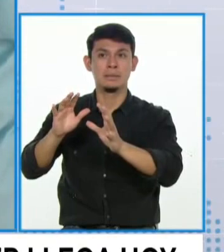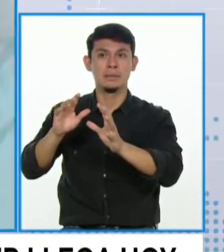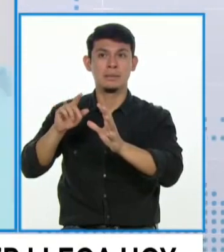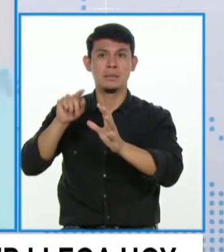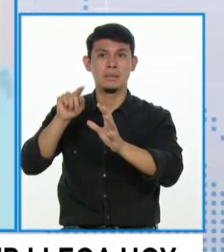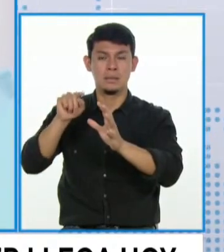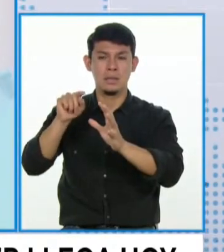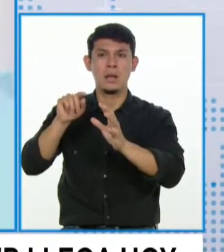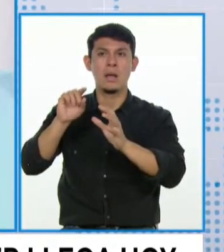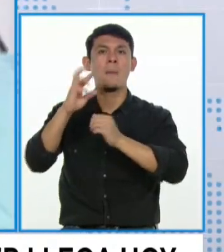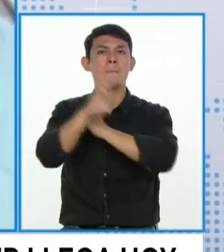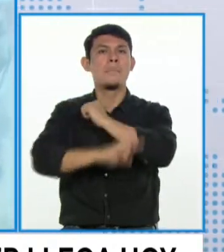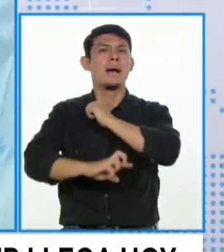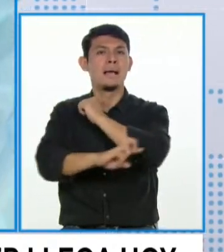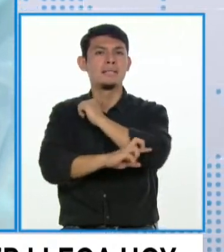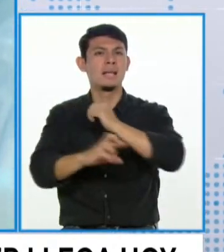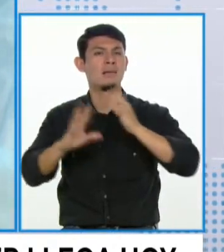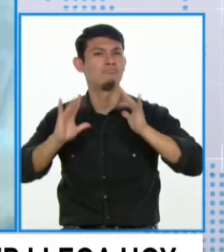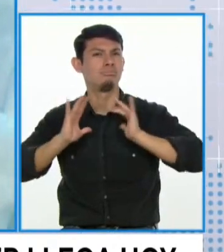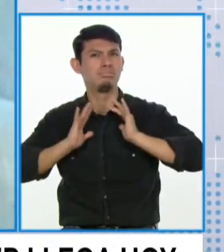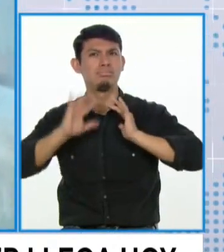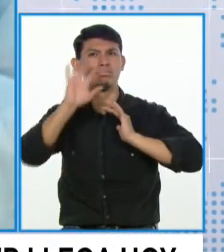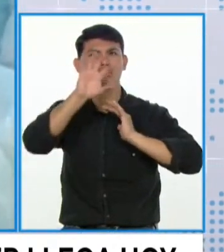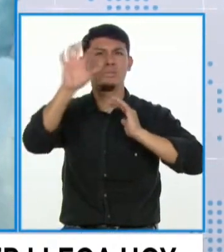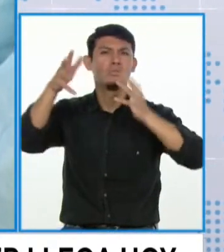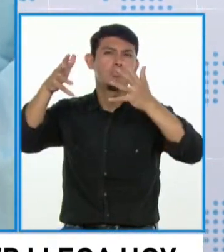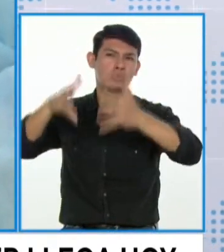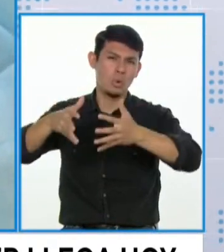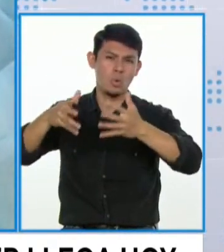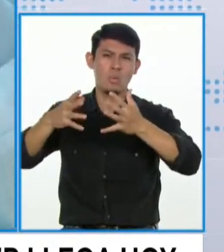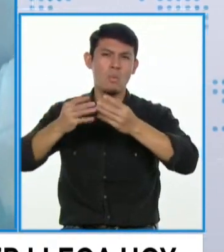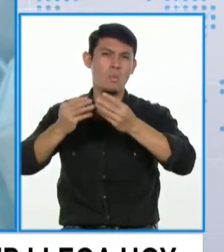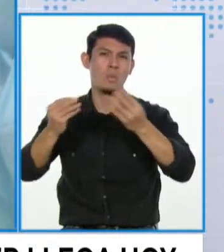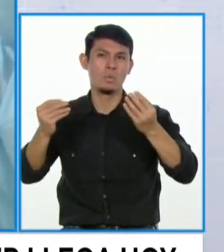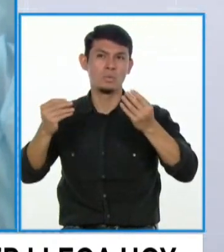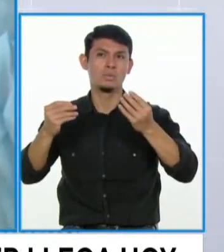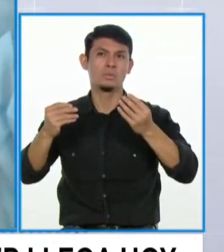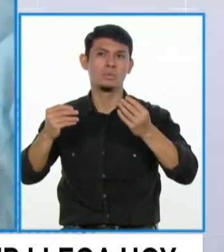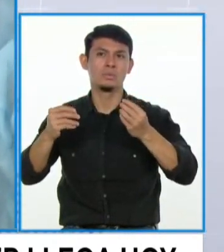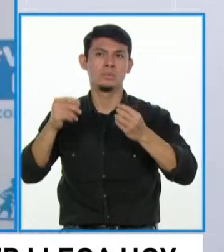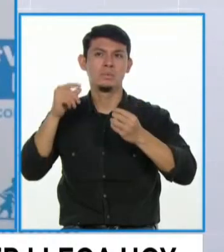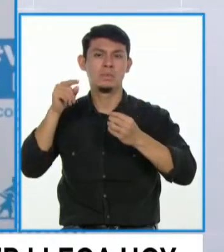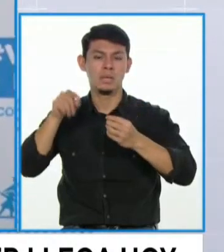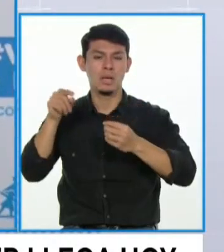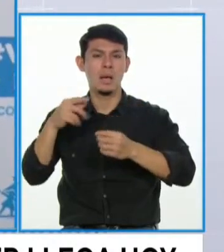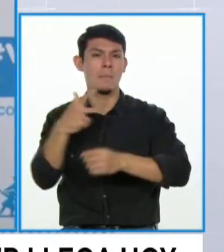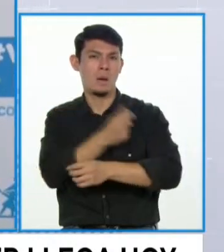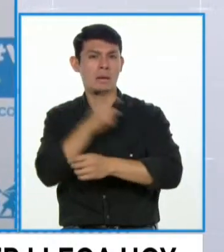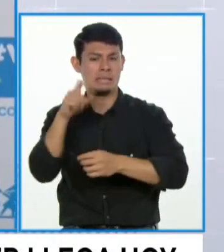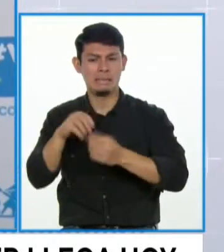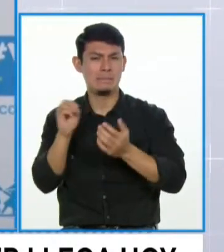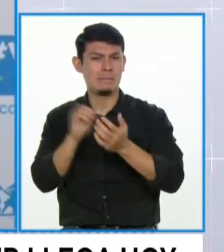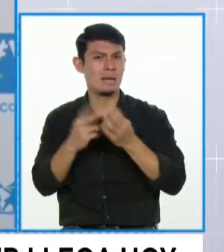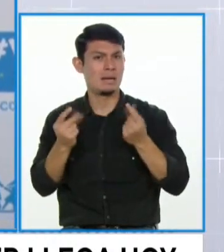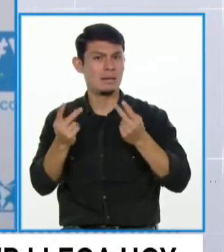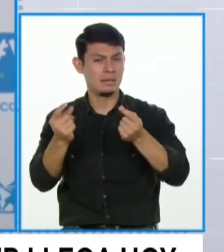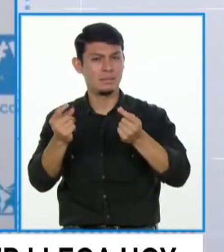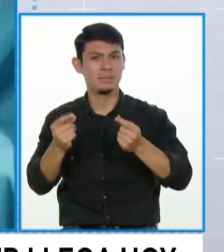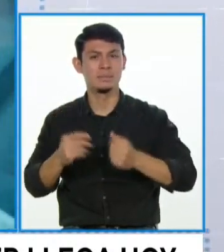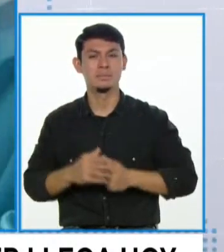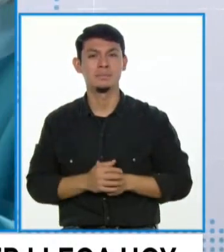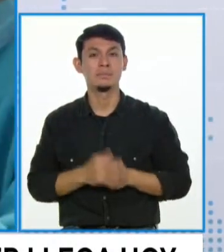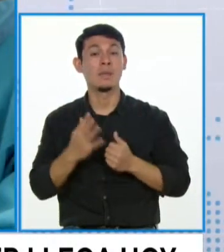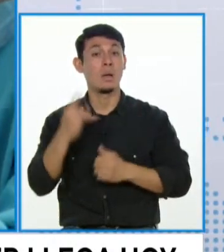ricos que les sobran los recursos, que les sobra atención primaria, les sobra recursos humanos, que la vacunación sea masiva y rápida, ¿no? Entonces,